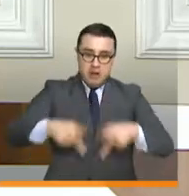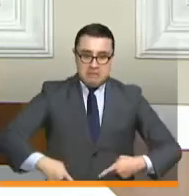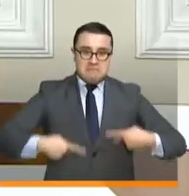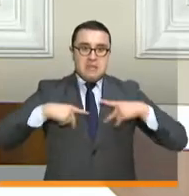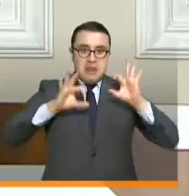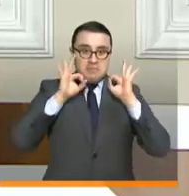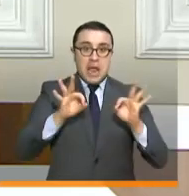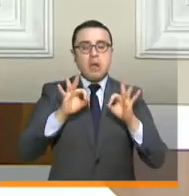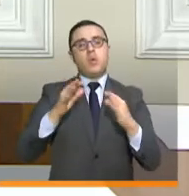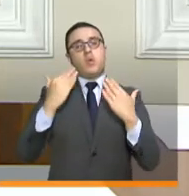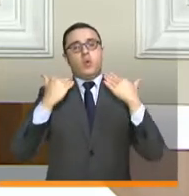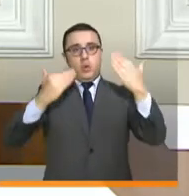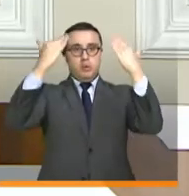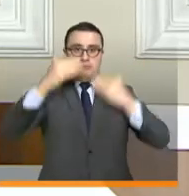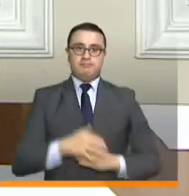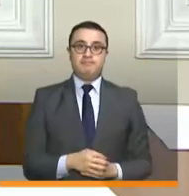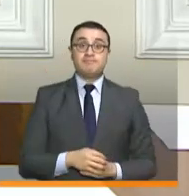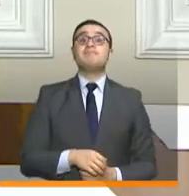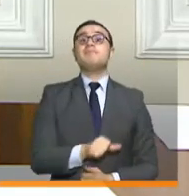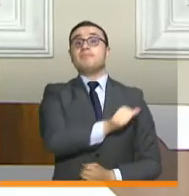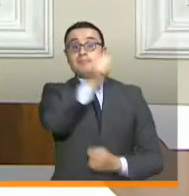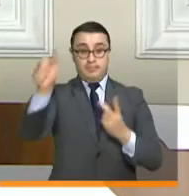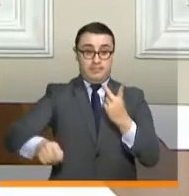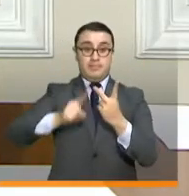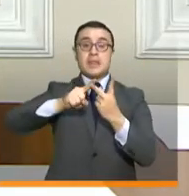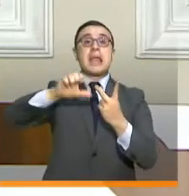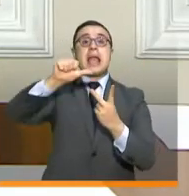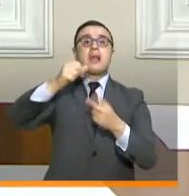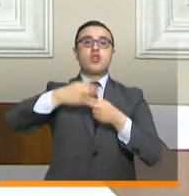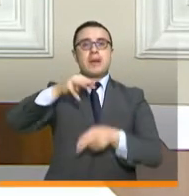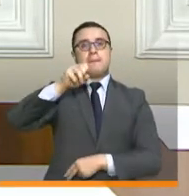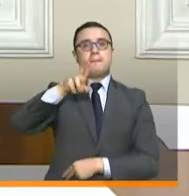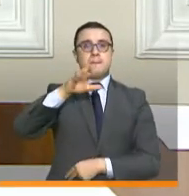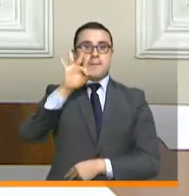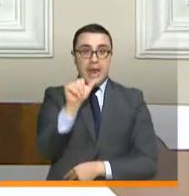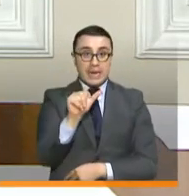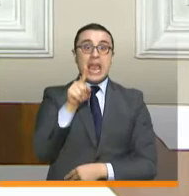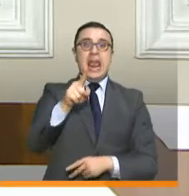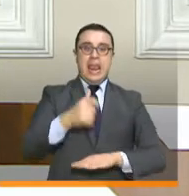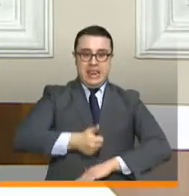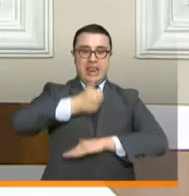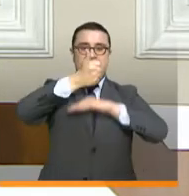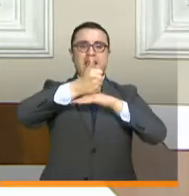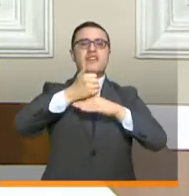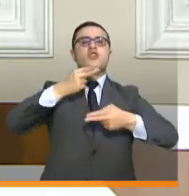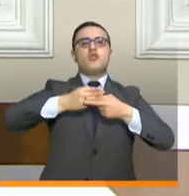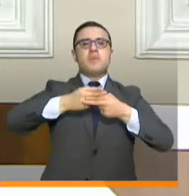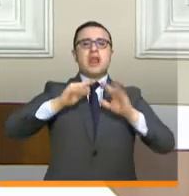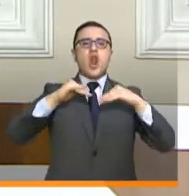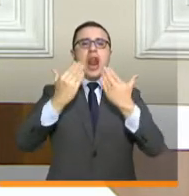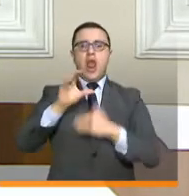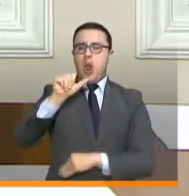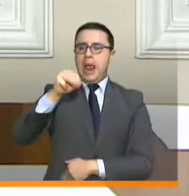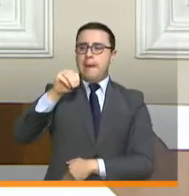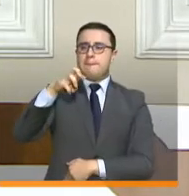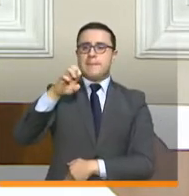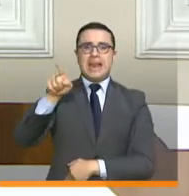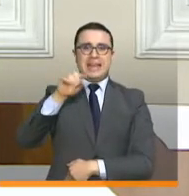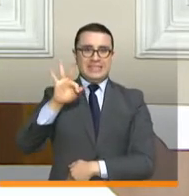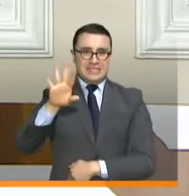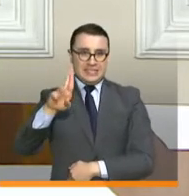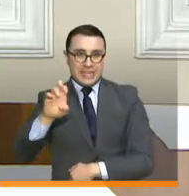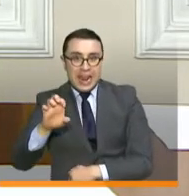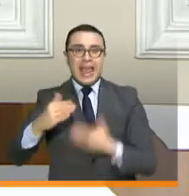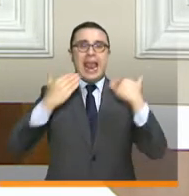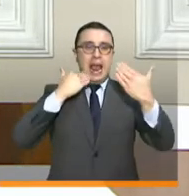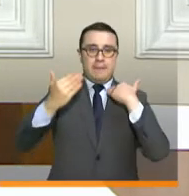Y también está con nosotros la doctora Marta Ruth Ávila, quien es la rectora del Colegio Campestre, también en una región muy linda que